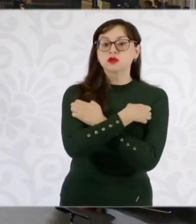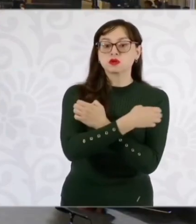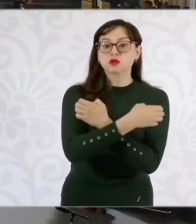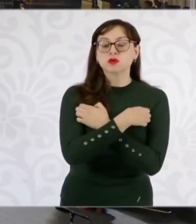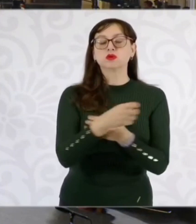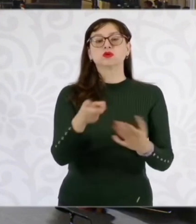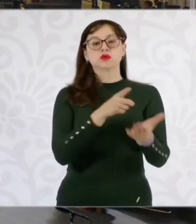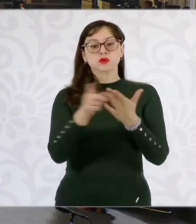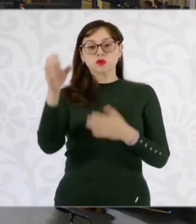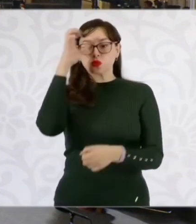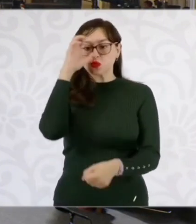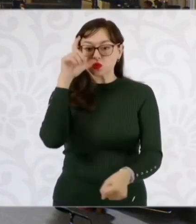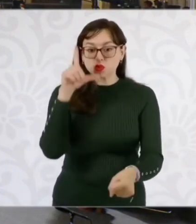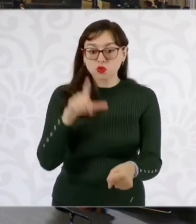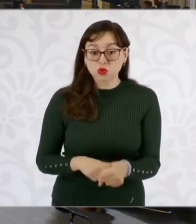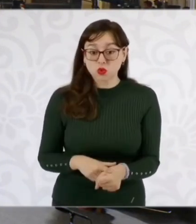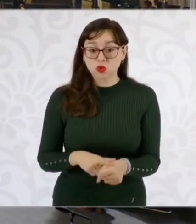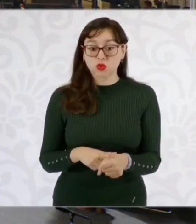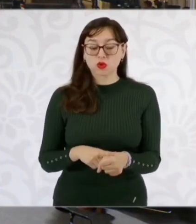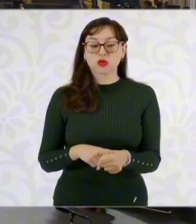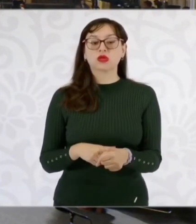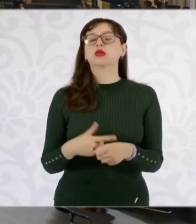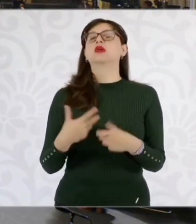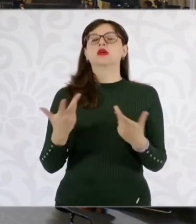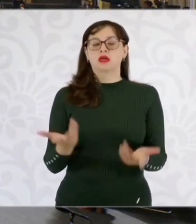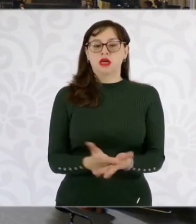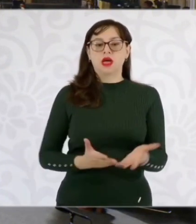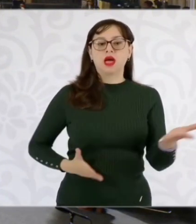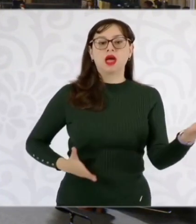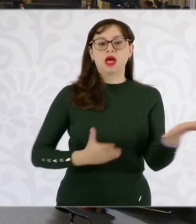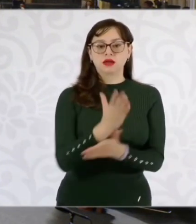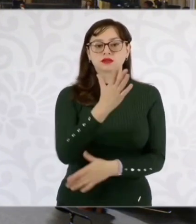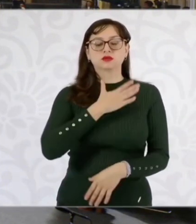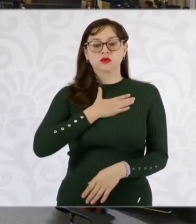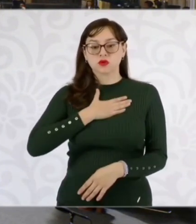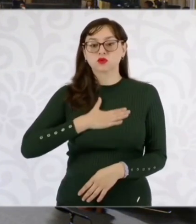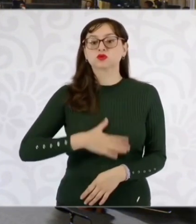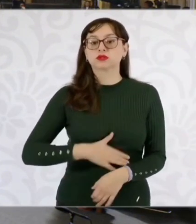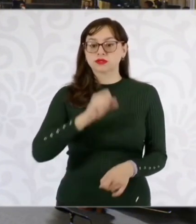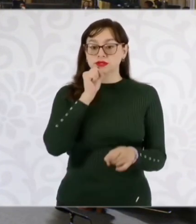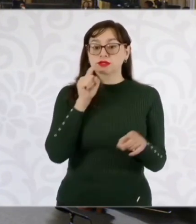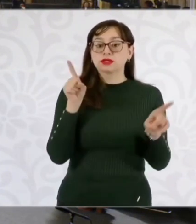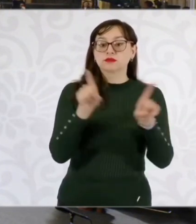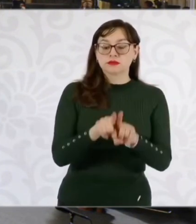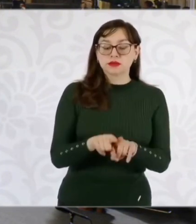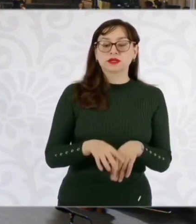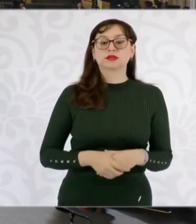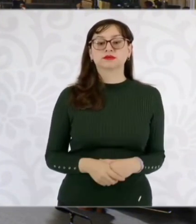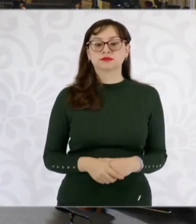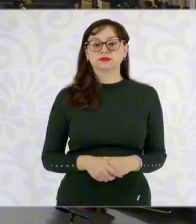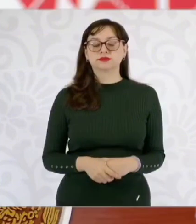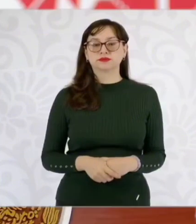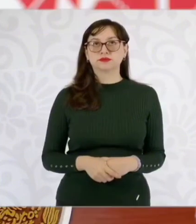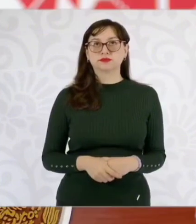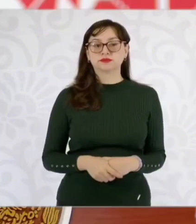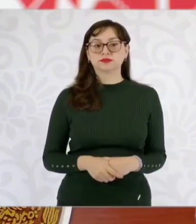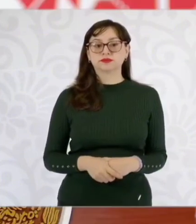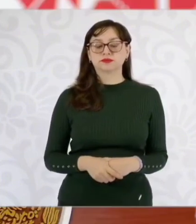derecho a la cultura, derecho al acceso a la justicia. Nuestra Constitución